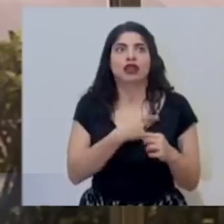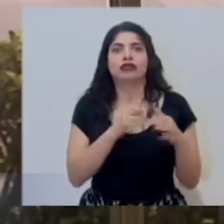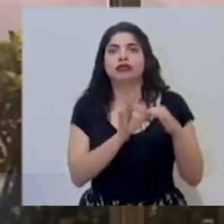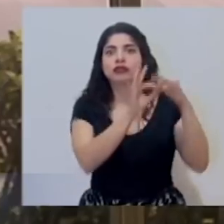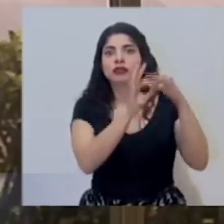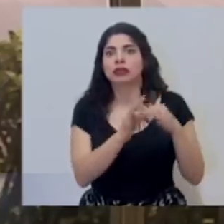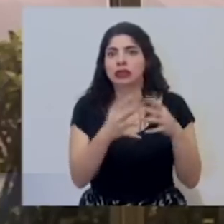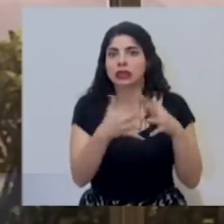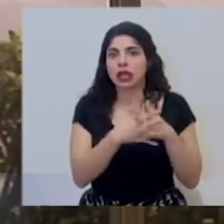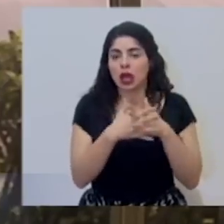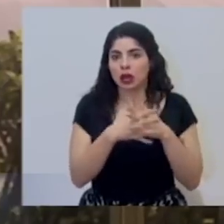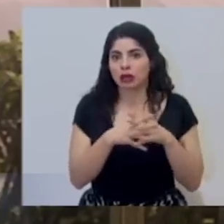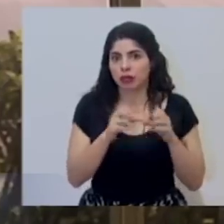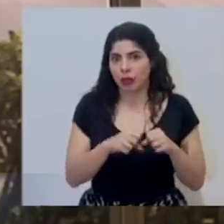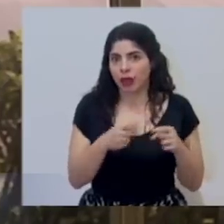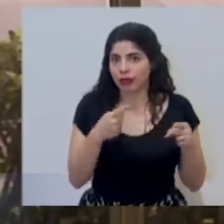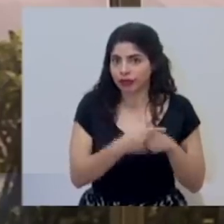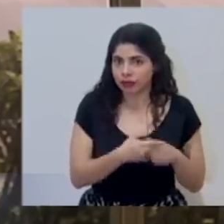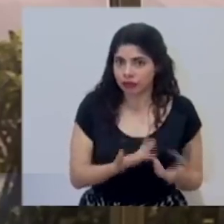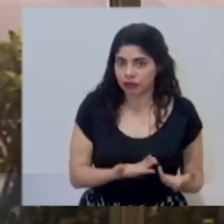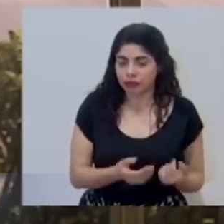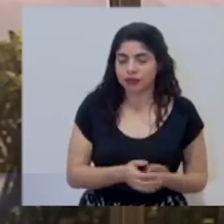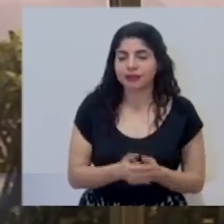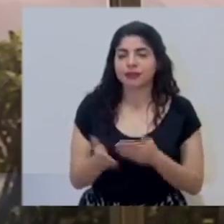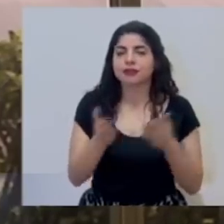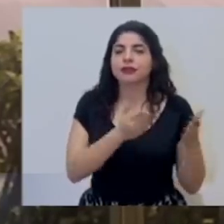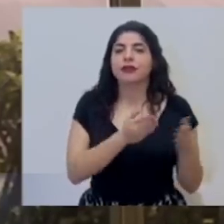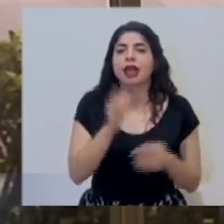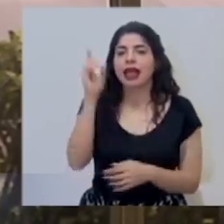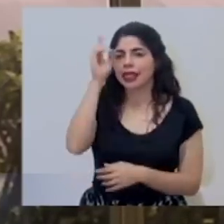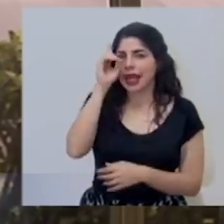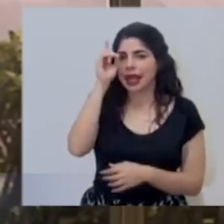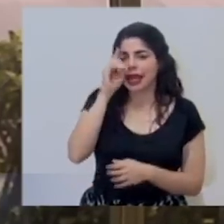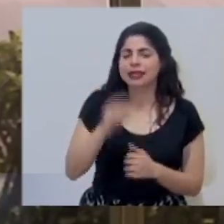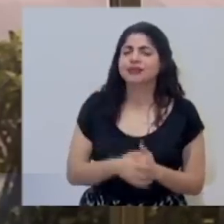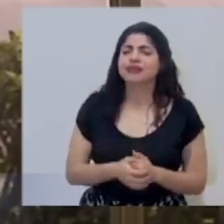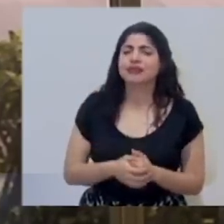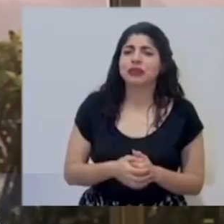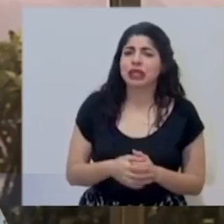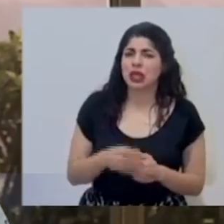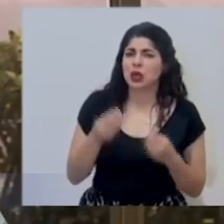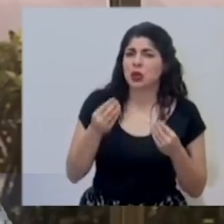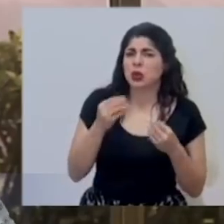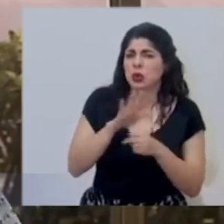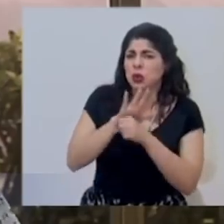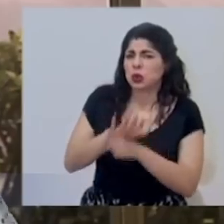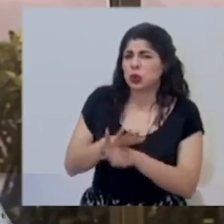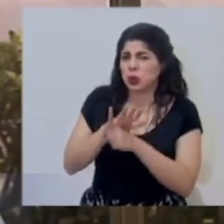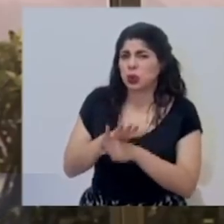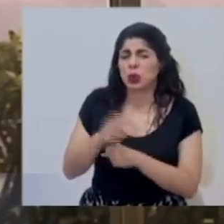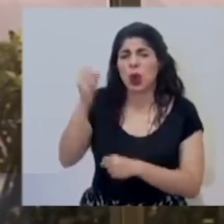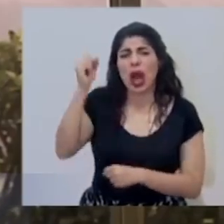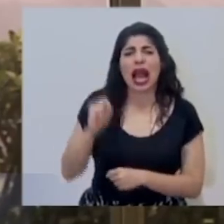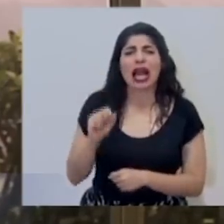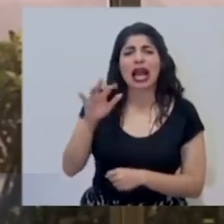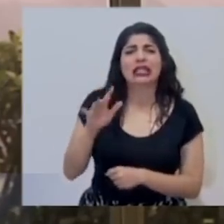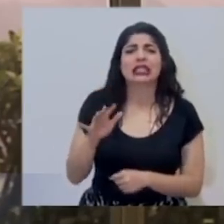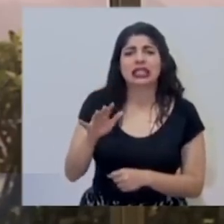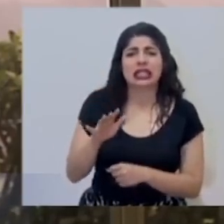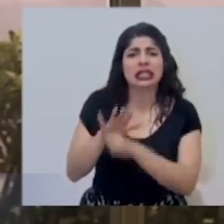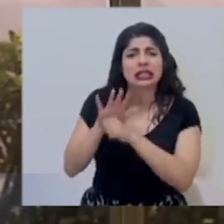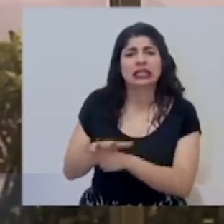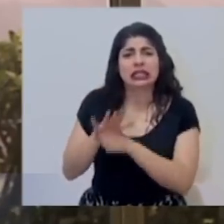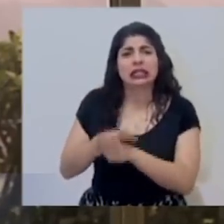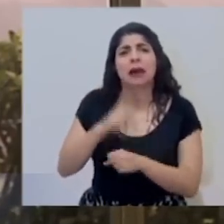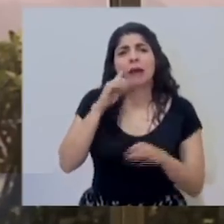particularmente con Estados Unidos. para don Daniel, hay fuerte presión del sector casinos para que se abra